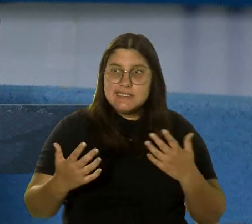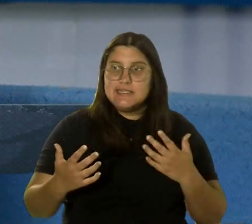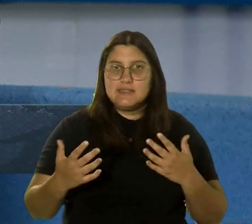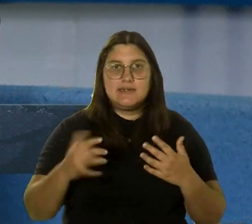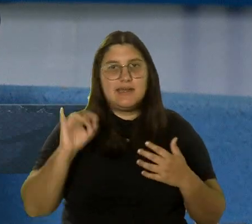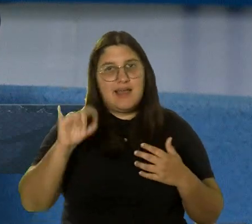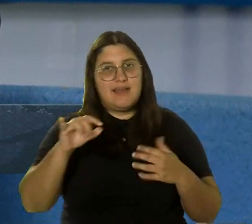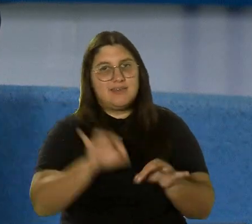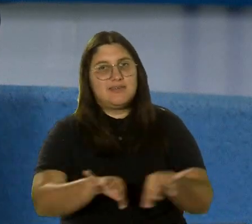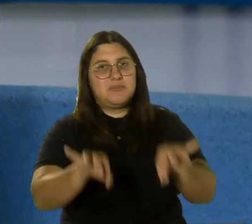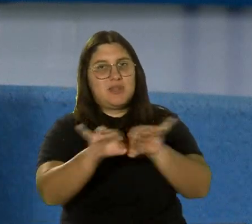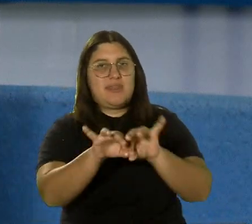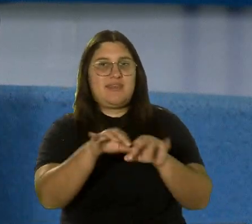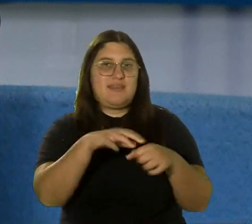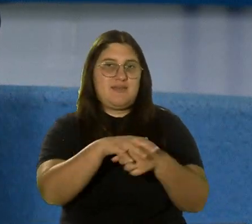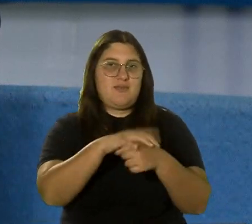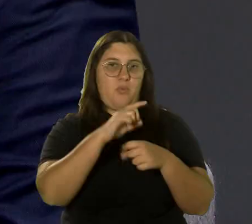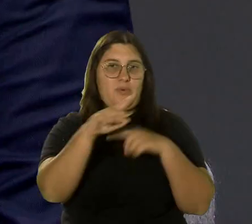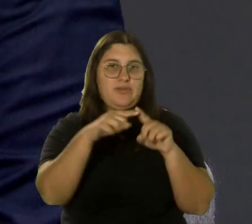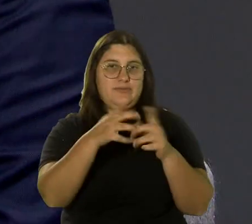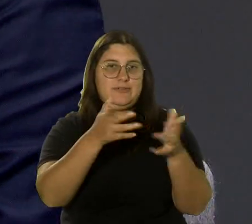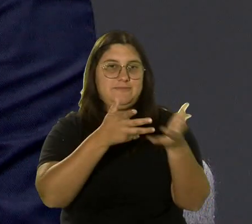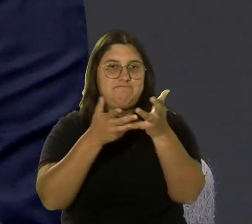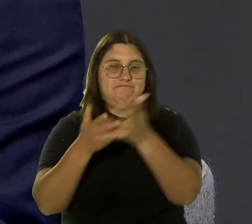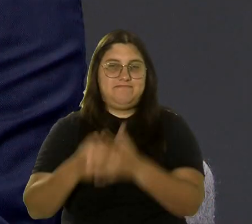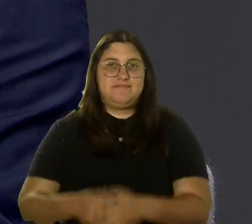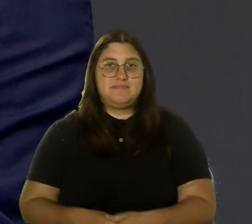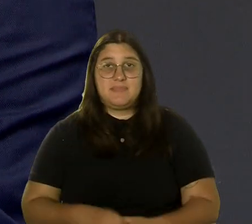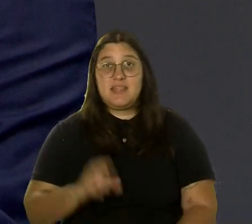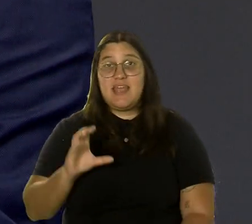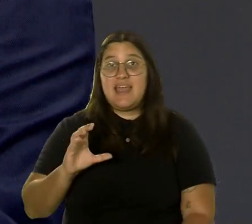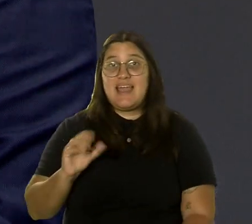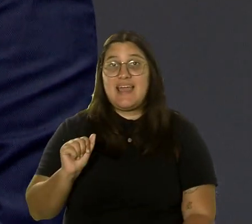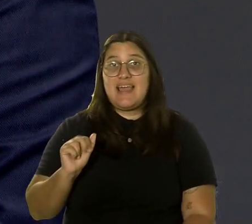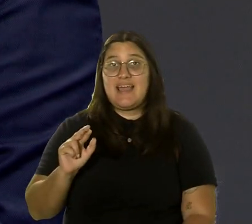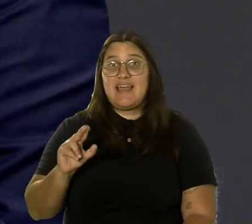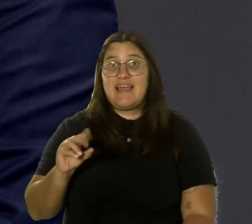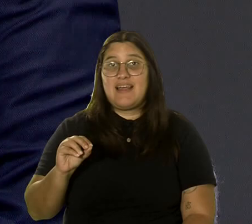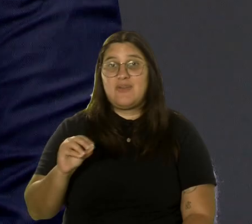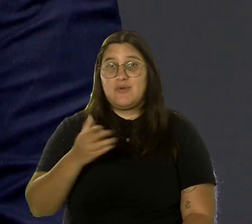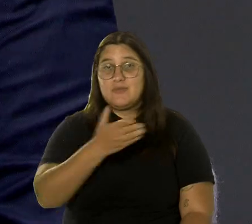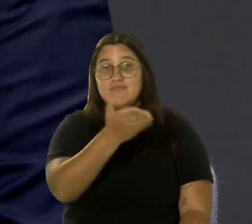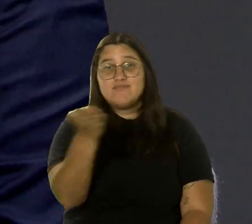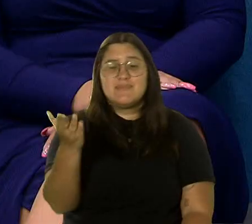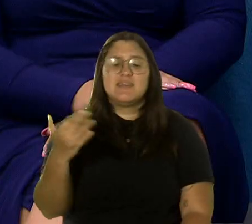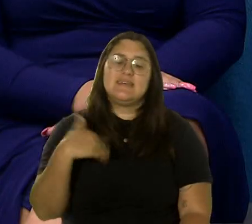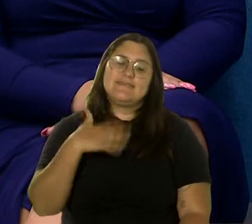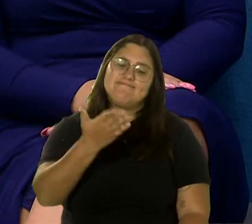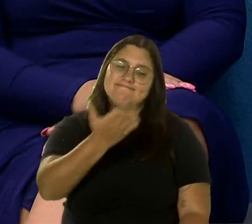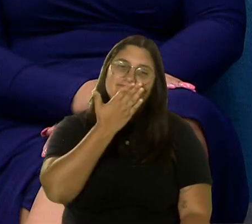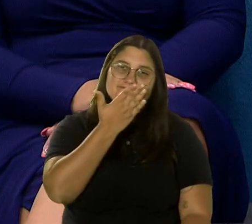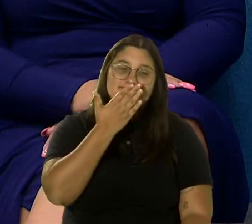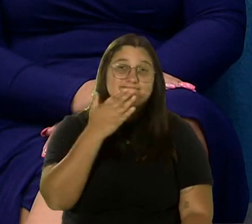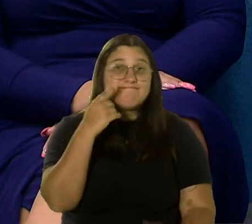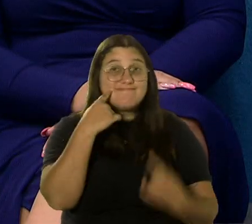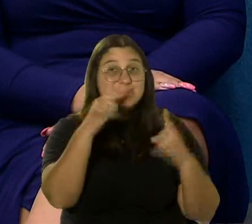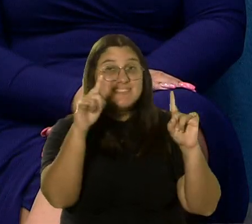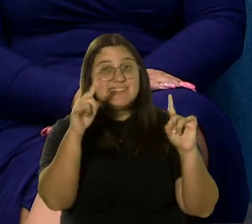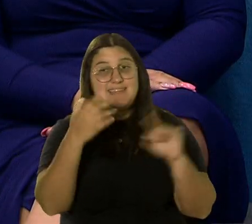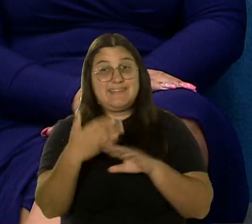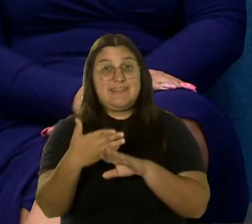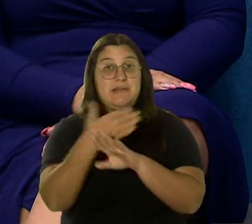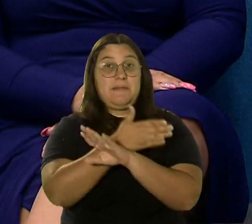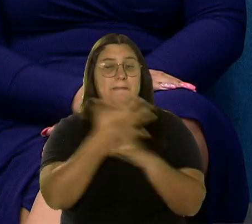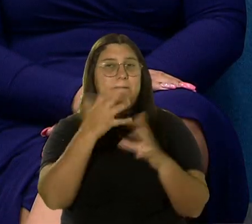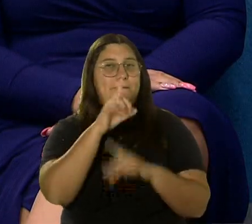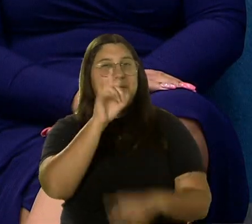relevancia hoy en día en el momento de hacer negocio. Bueno, Carlos, Maricely, Soraya, les deseamos mucho éxito. Y no finalizo sin hacer una